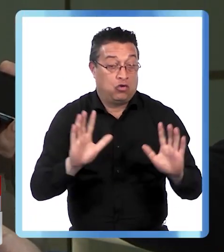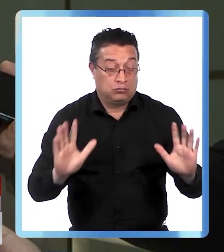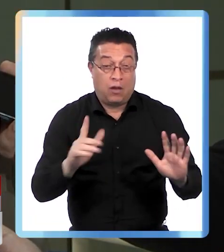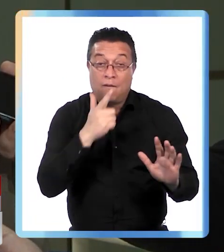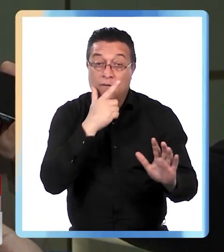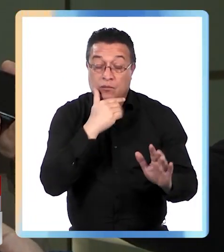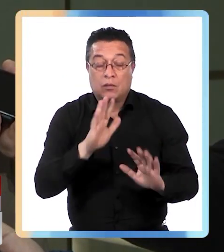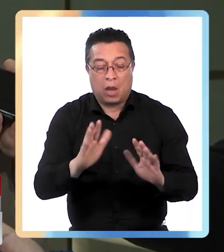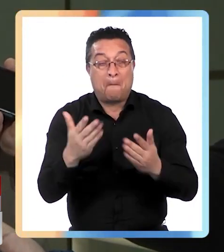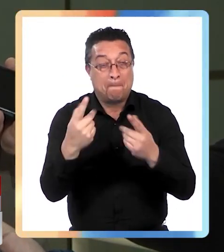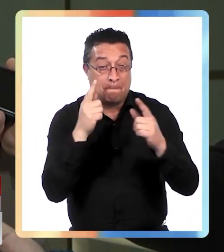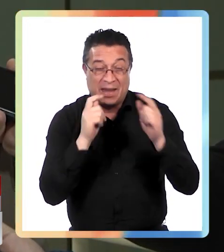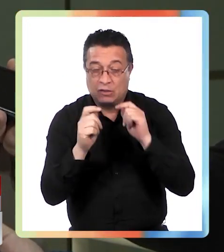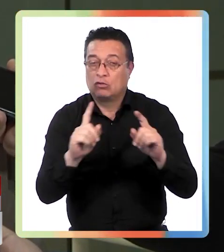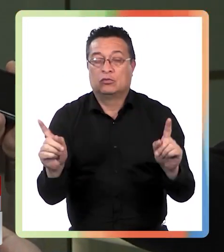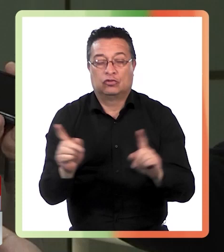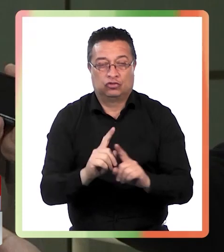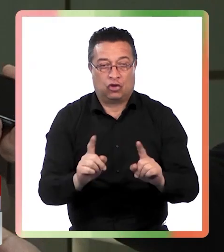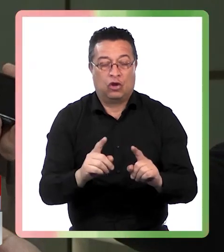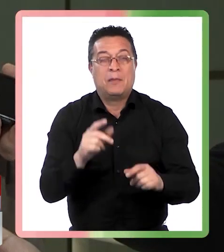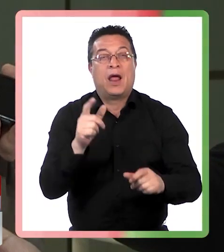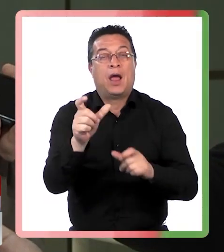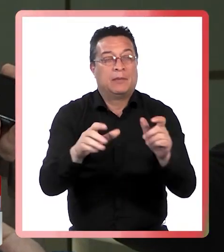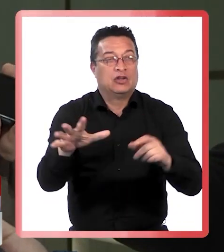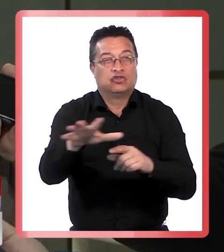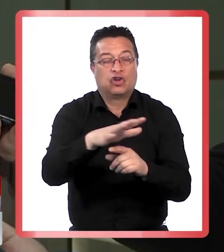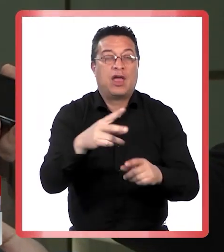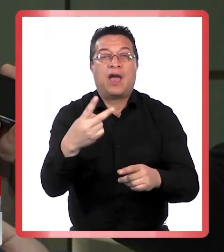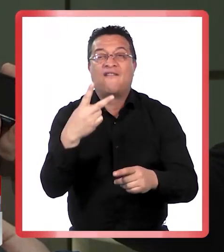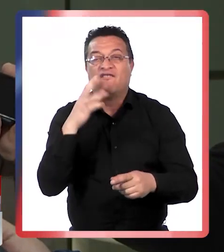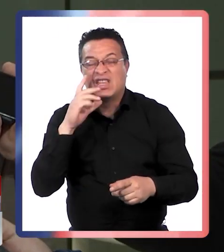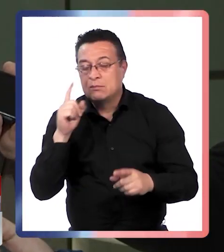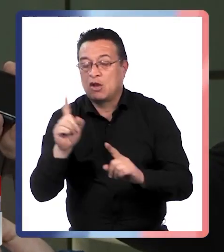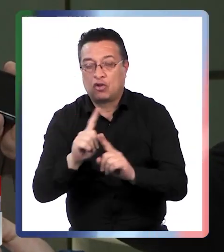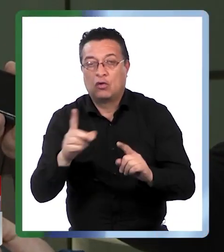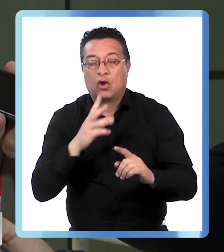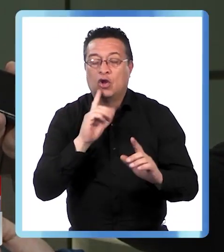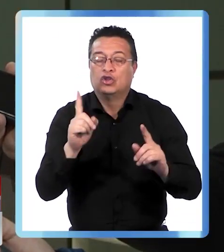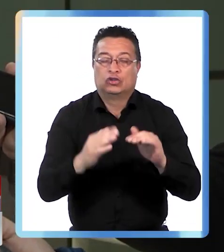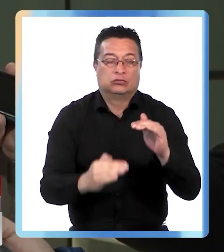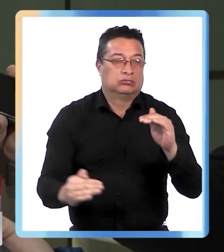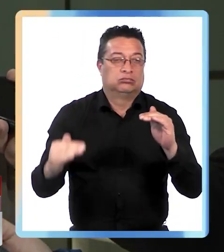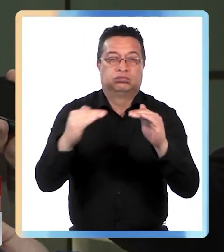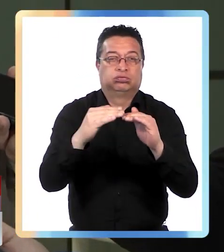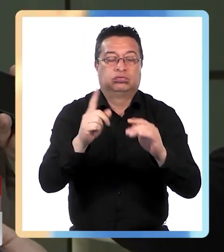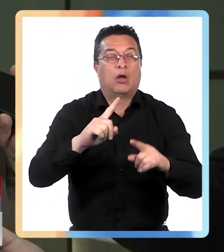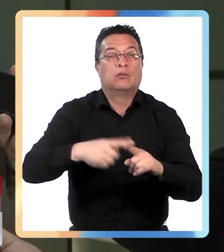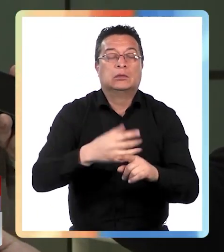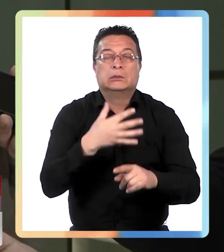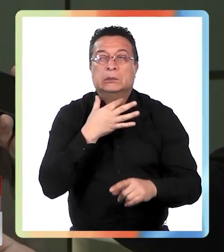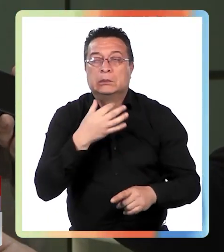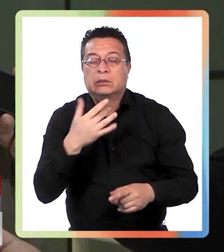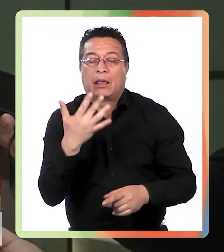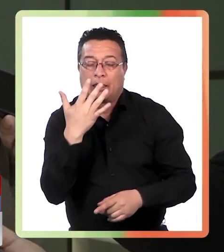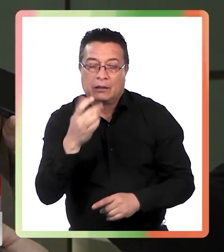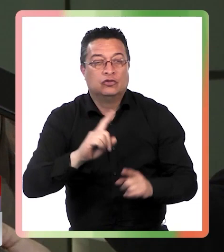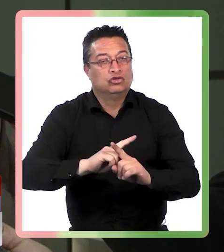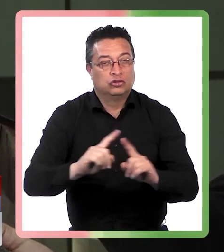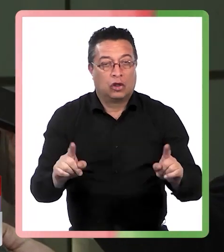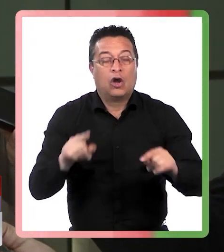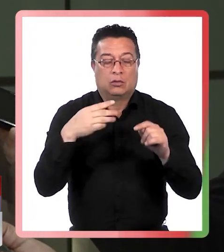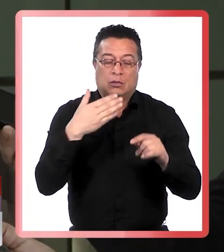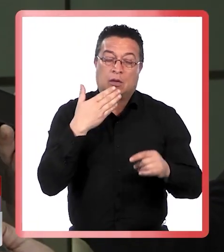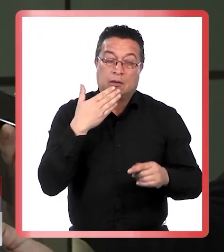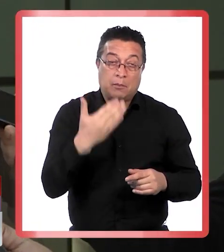no sería un peligro para nadie, ni para la sociedad, ni para las víctimas y no tiene ninguna proponción a cometer delitos. También un informe